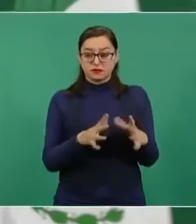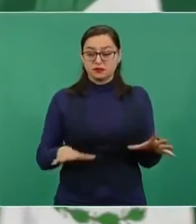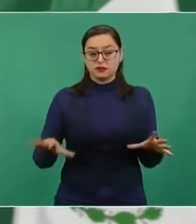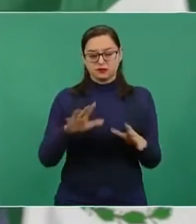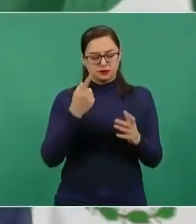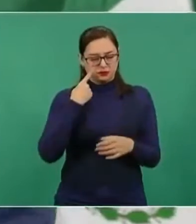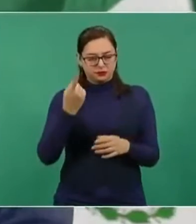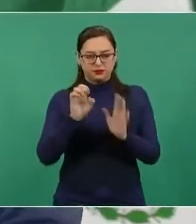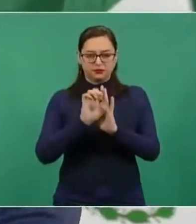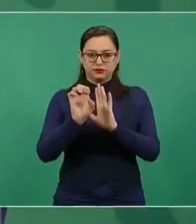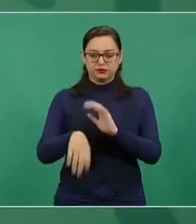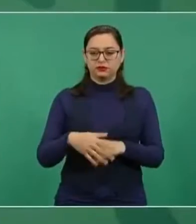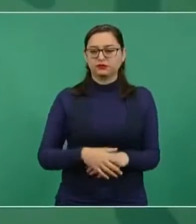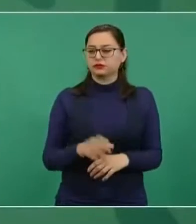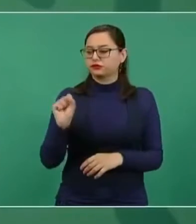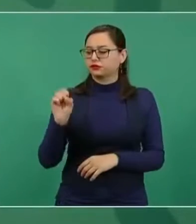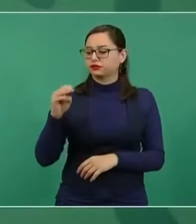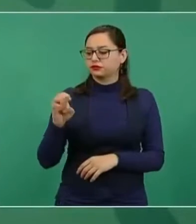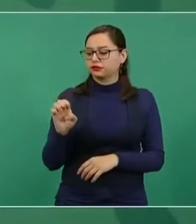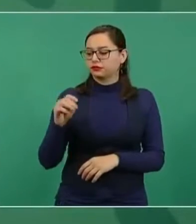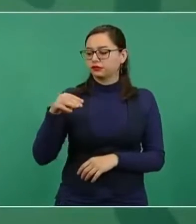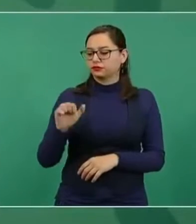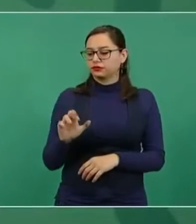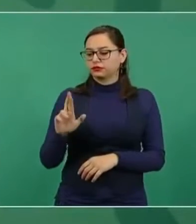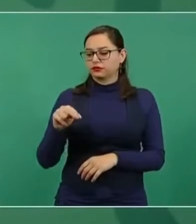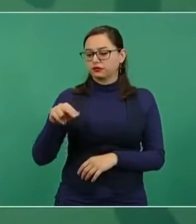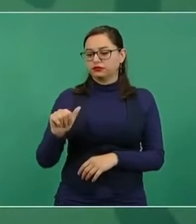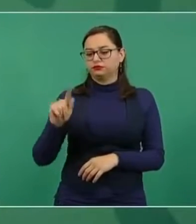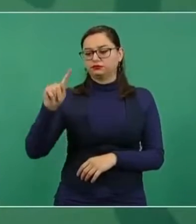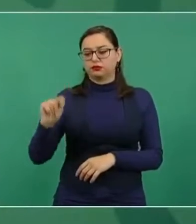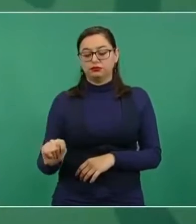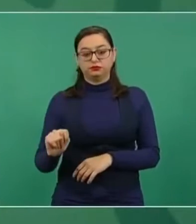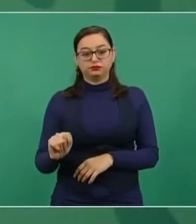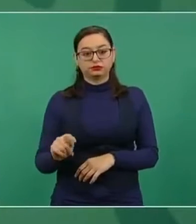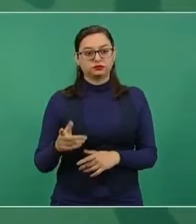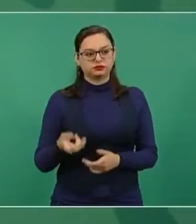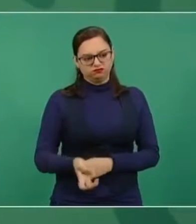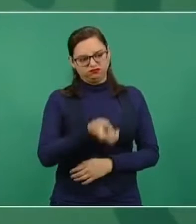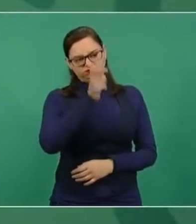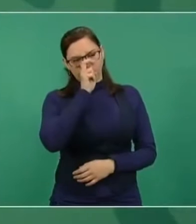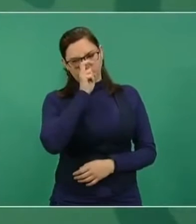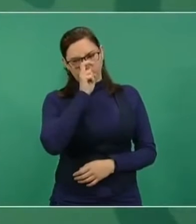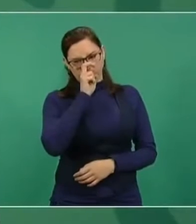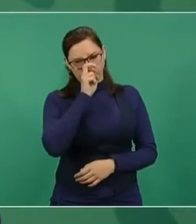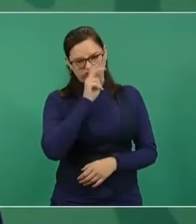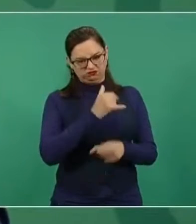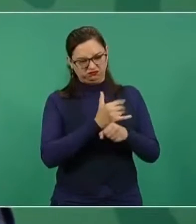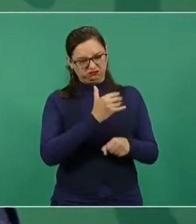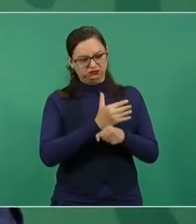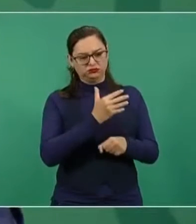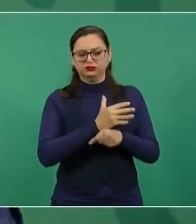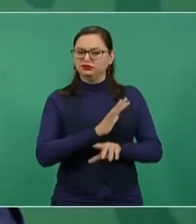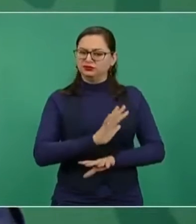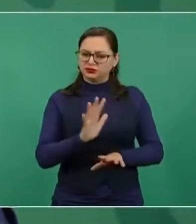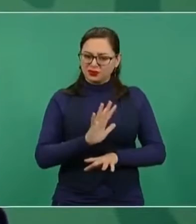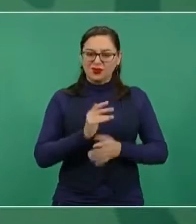de que el medio ambiente ayude a comunicaciones